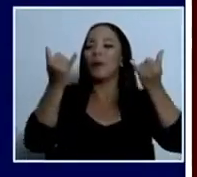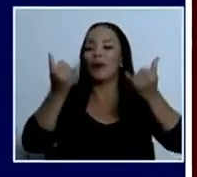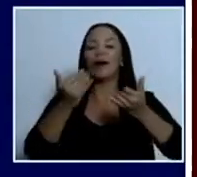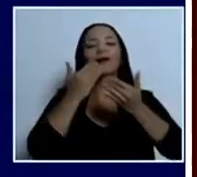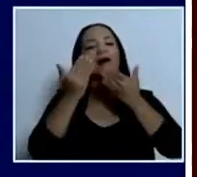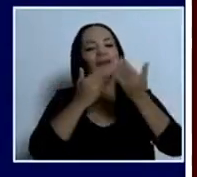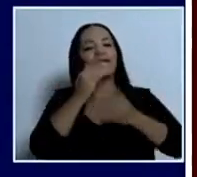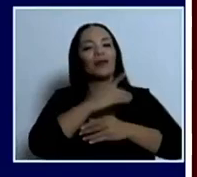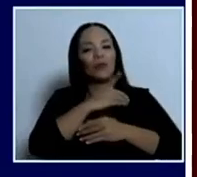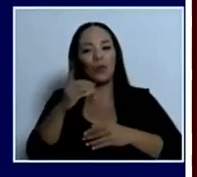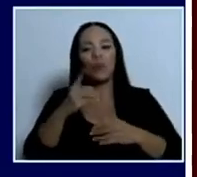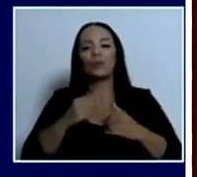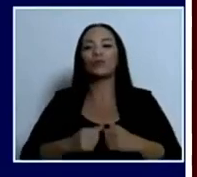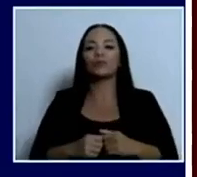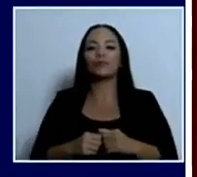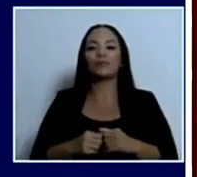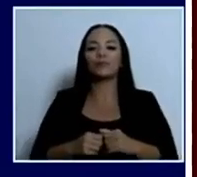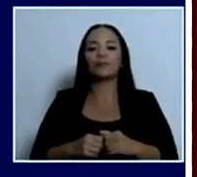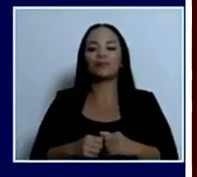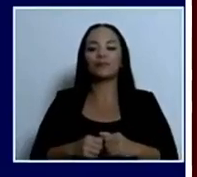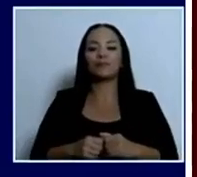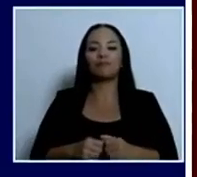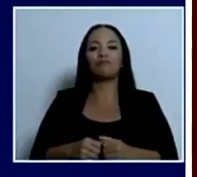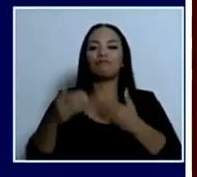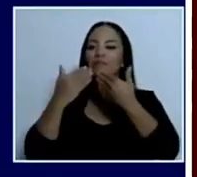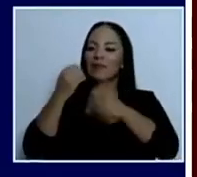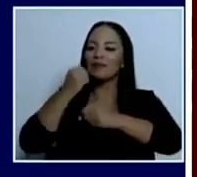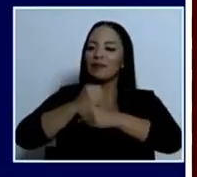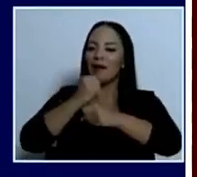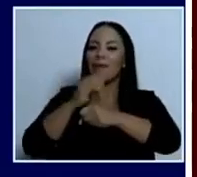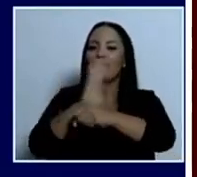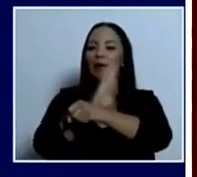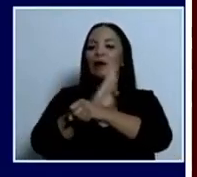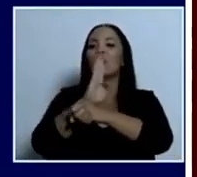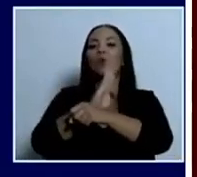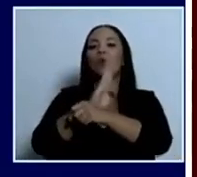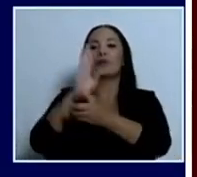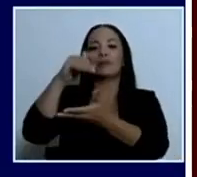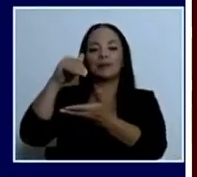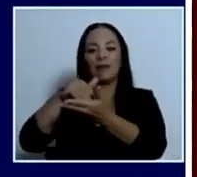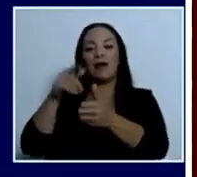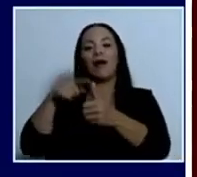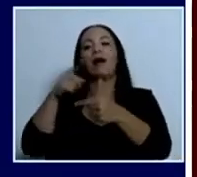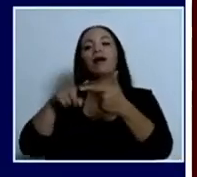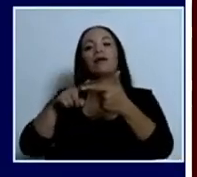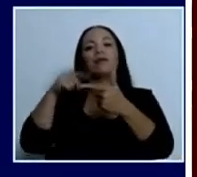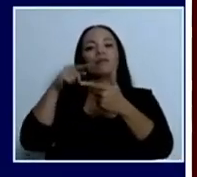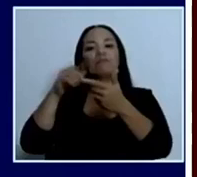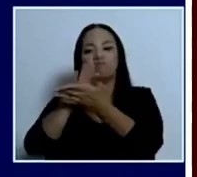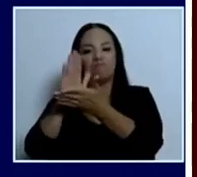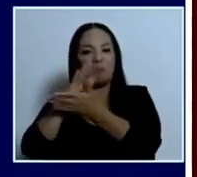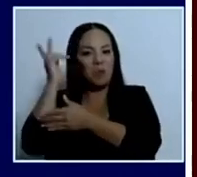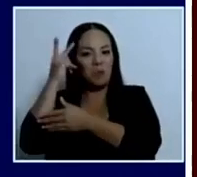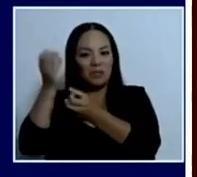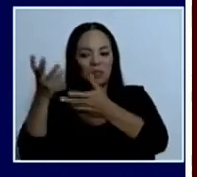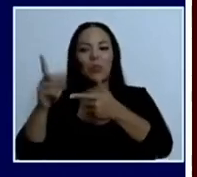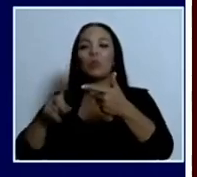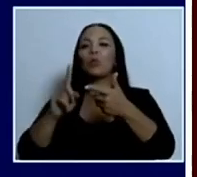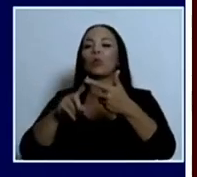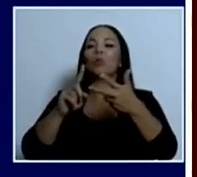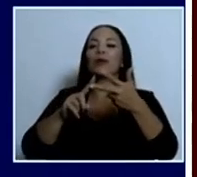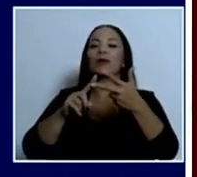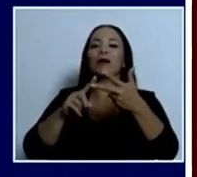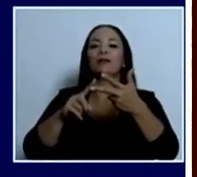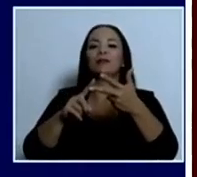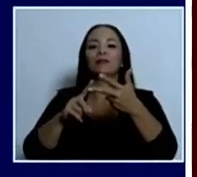del Banco Central y de las políticas públicas de gobierno y la confianza,